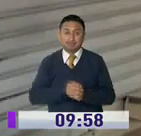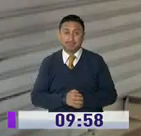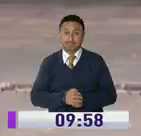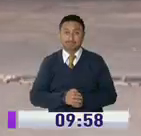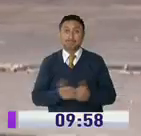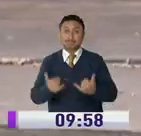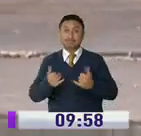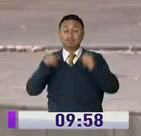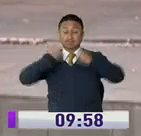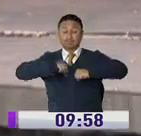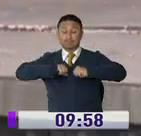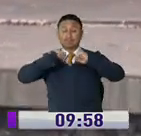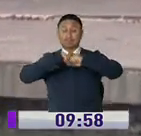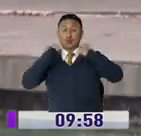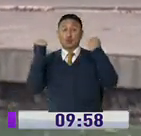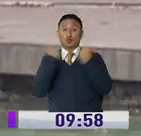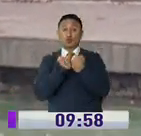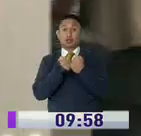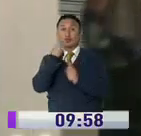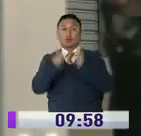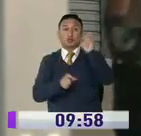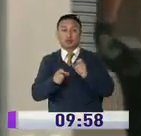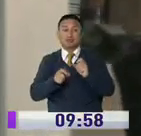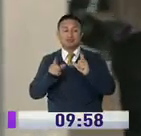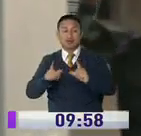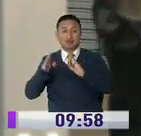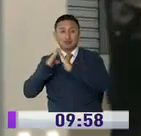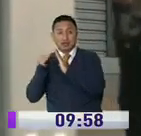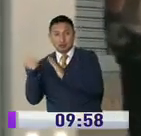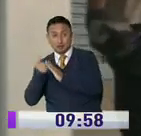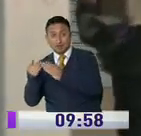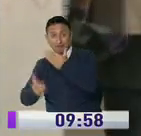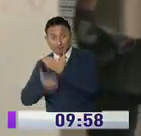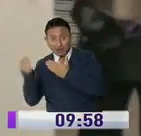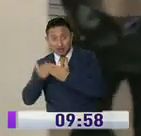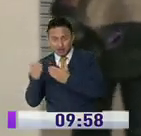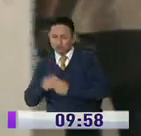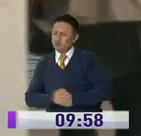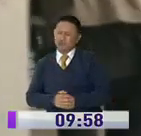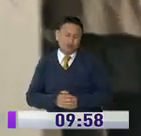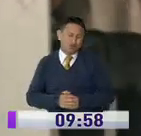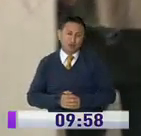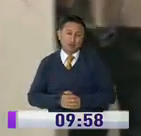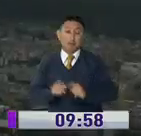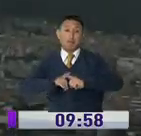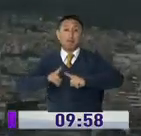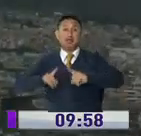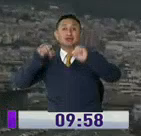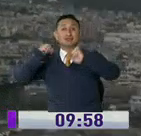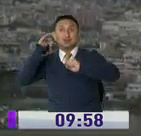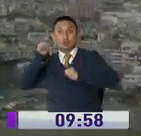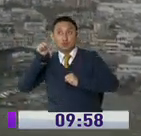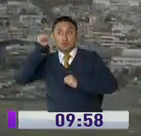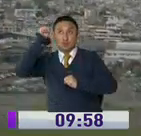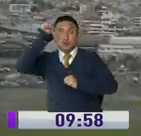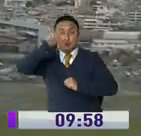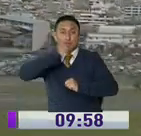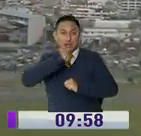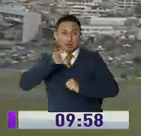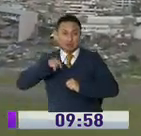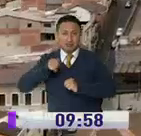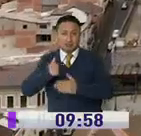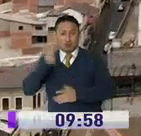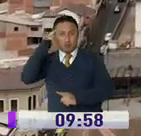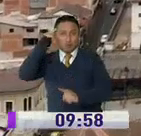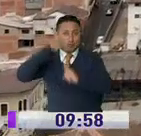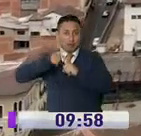condición eminentemente social del ser humano hace que el aislamiento no sea sencillo de sobrellevar. Pero la esperanza de mejores días contribuirá para